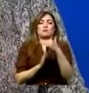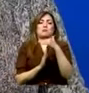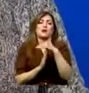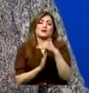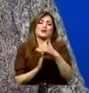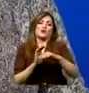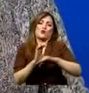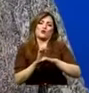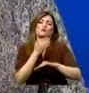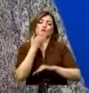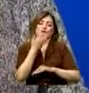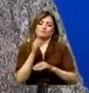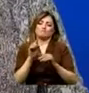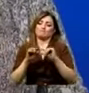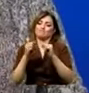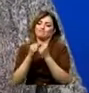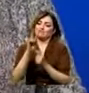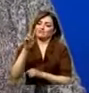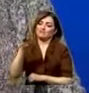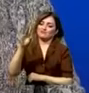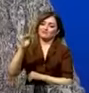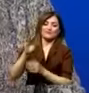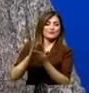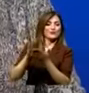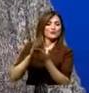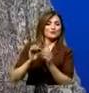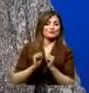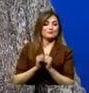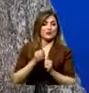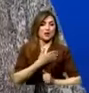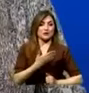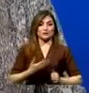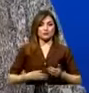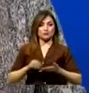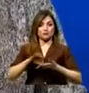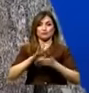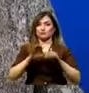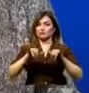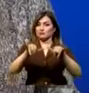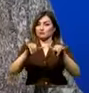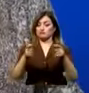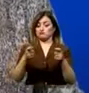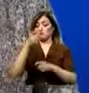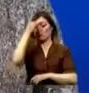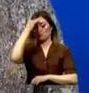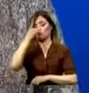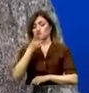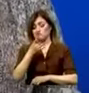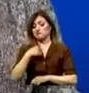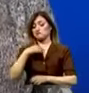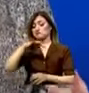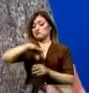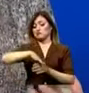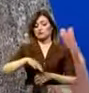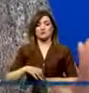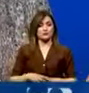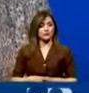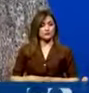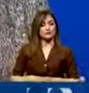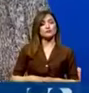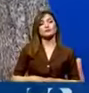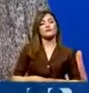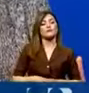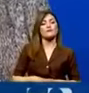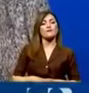sino mantener incluso a la presidenta de la asamblea al frente de ese organismo. Querida Liz, ¿qué es lo que